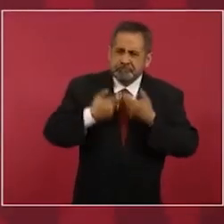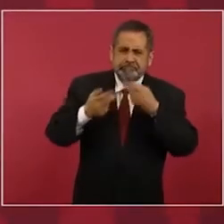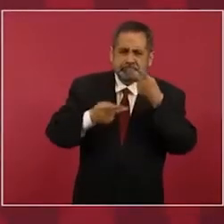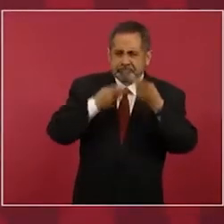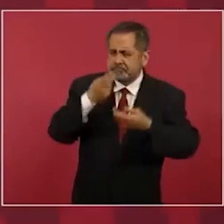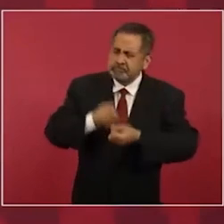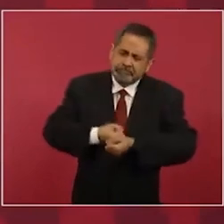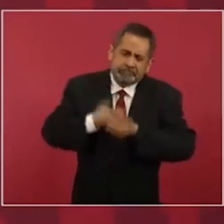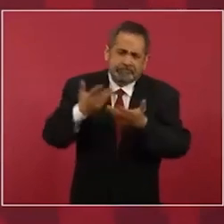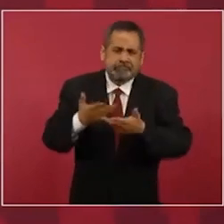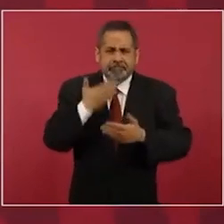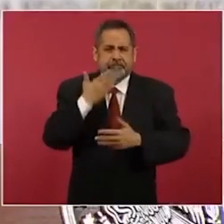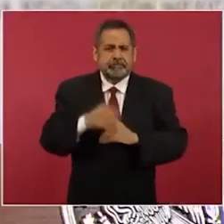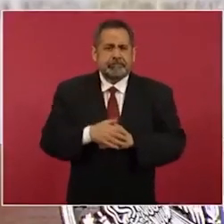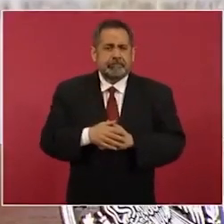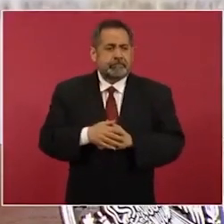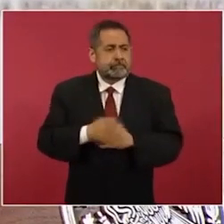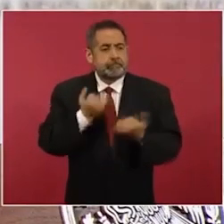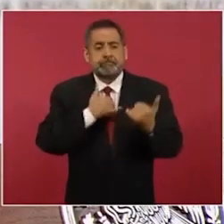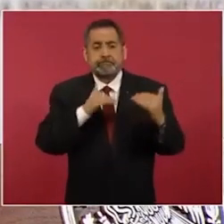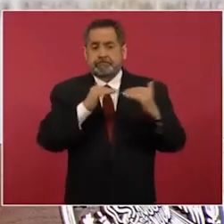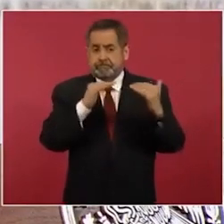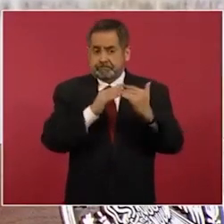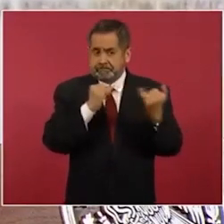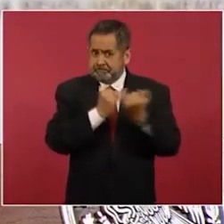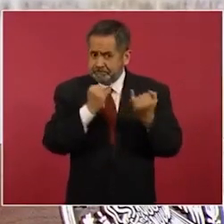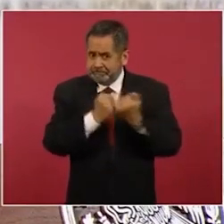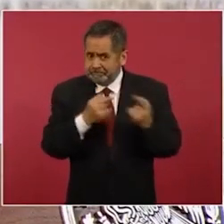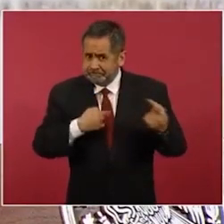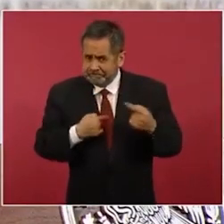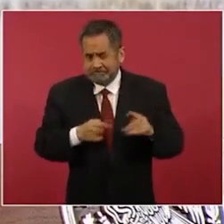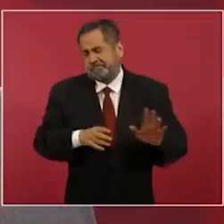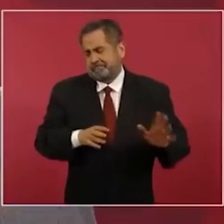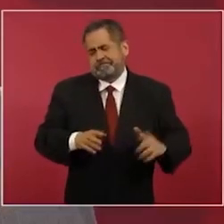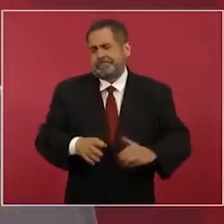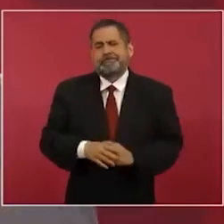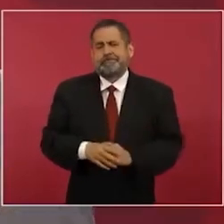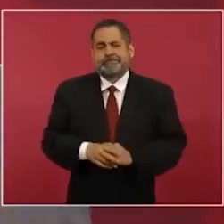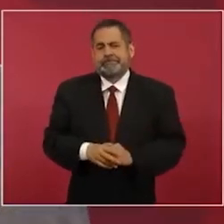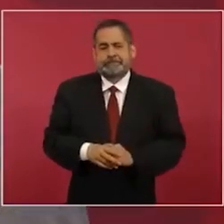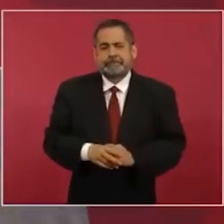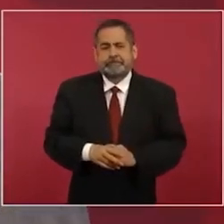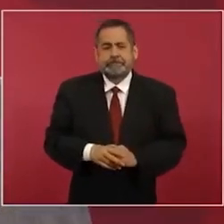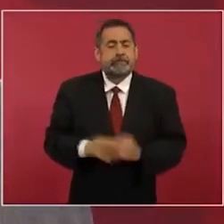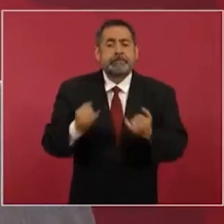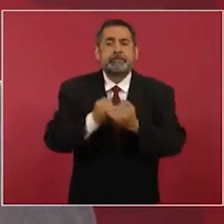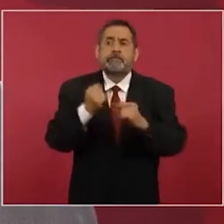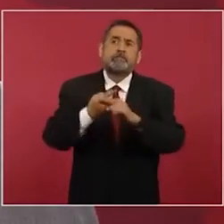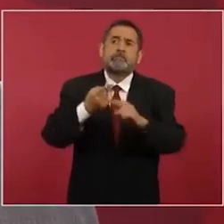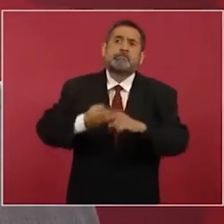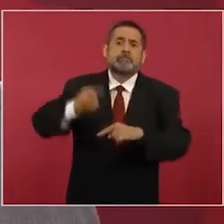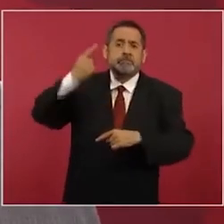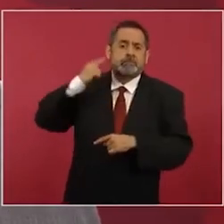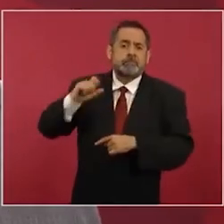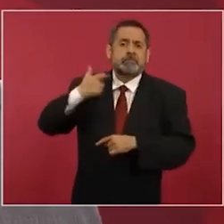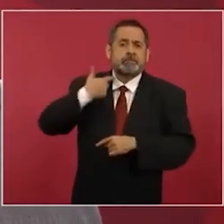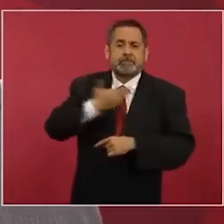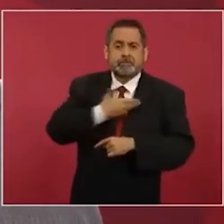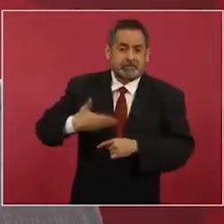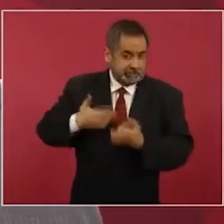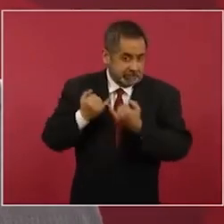manifestarse. No somos iguales que los anteriores.